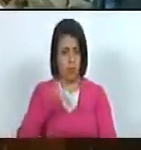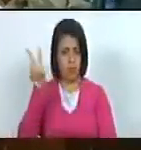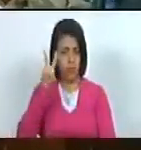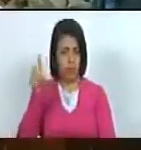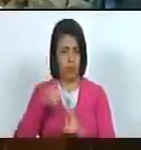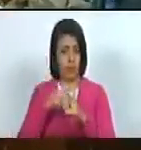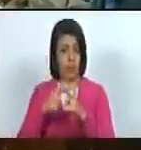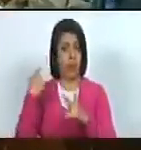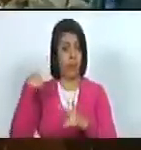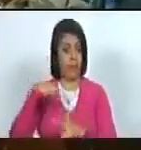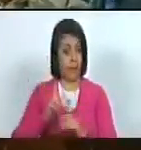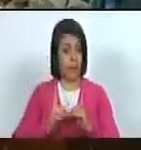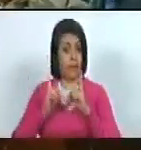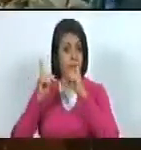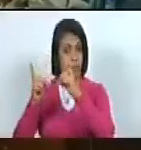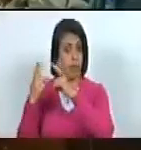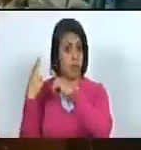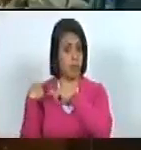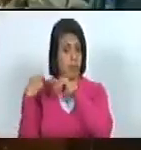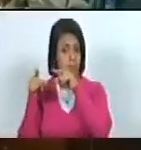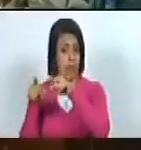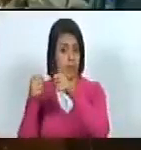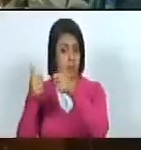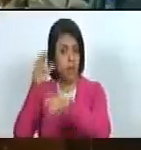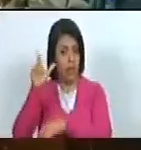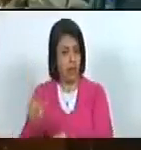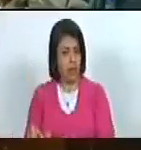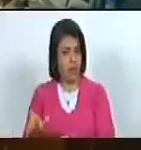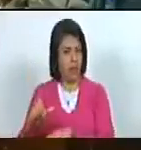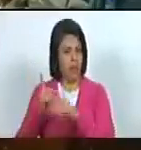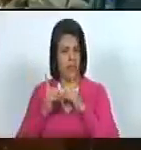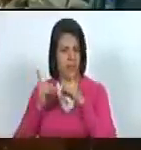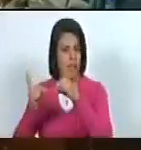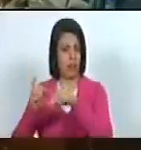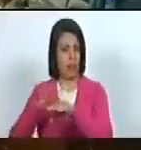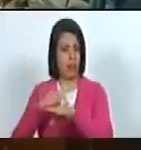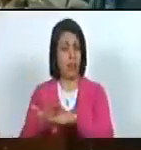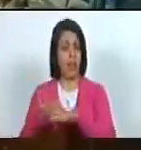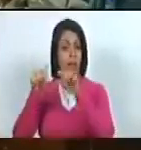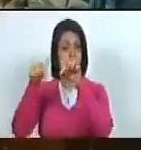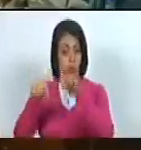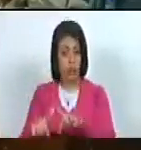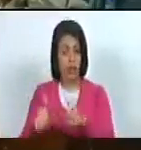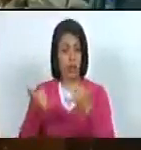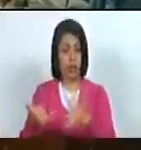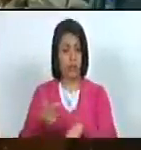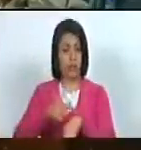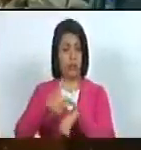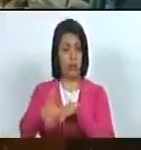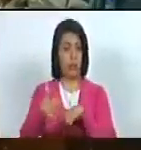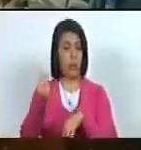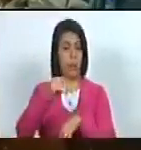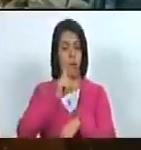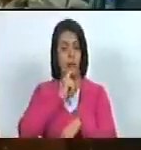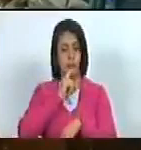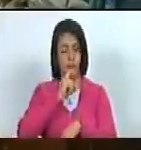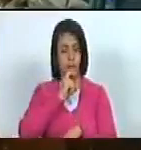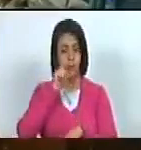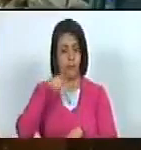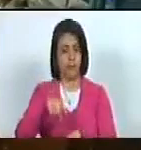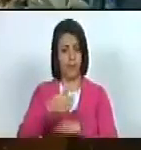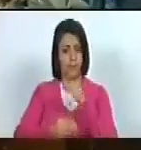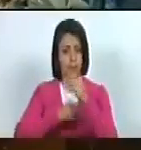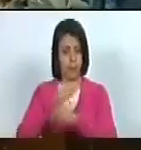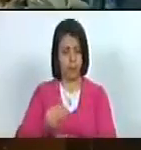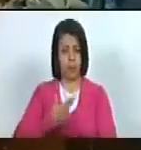y que ha tenido una digna representación y por qué digo una digna representación porque en estos tiempos en los tiempos más difíciles que